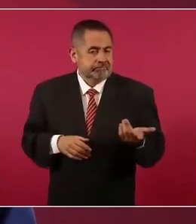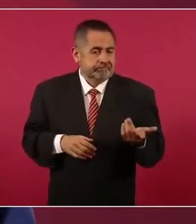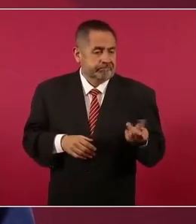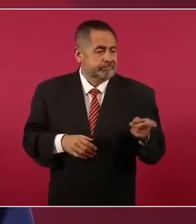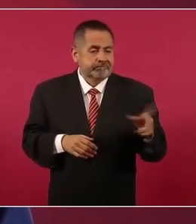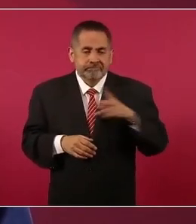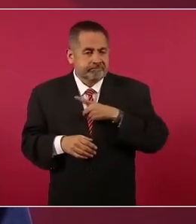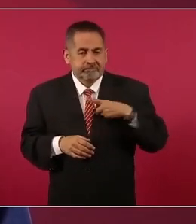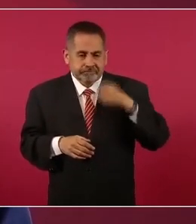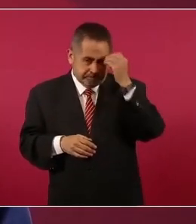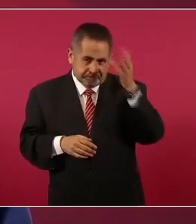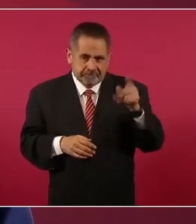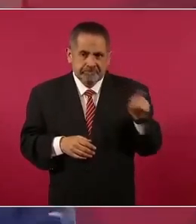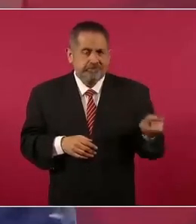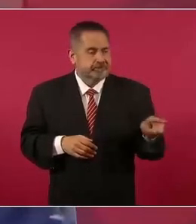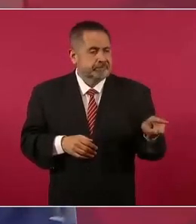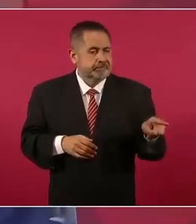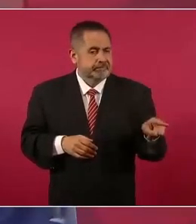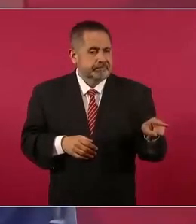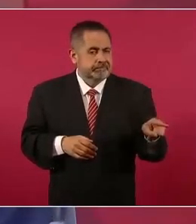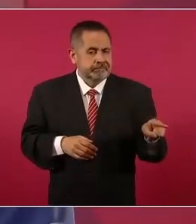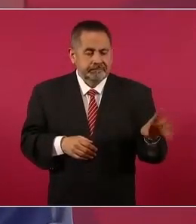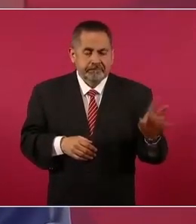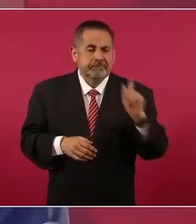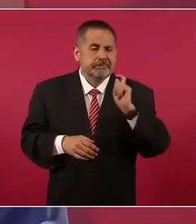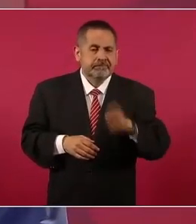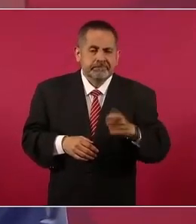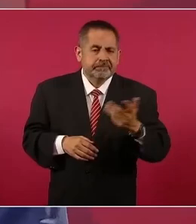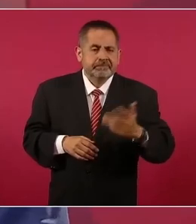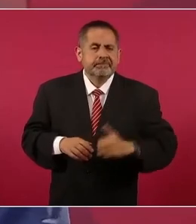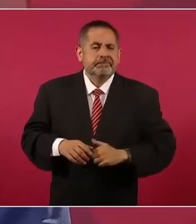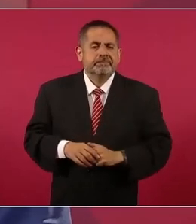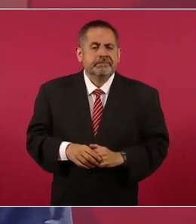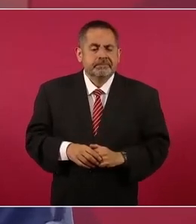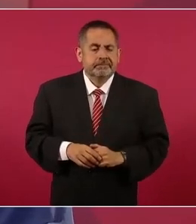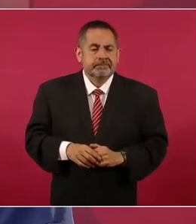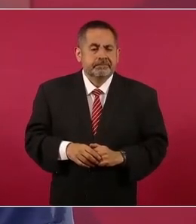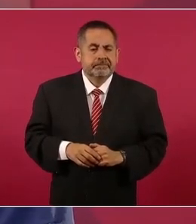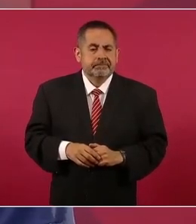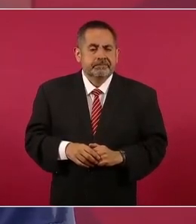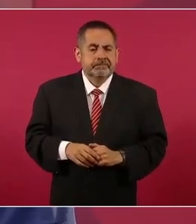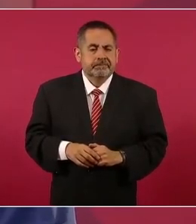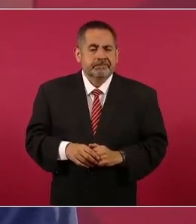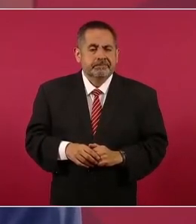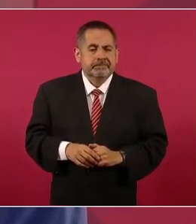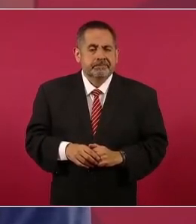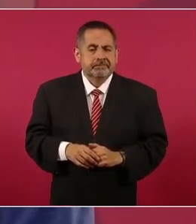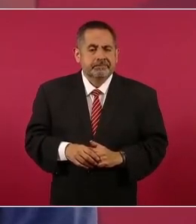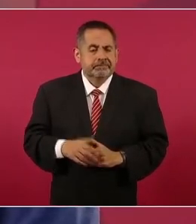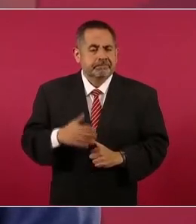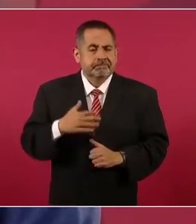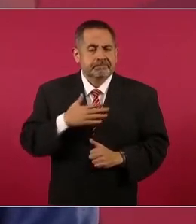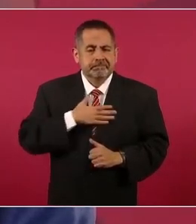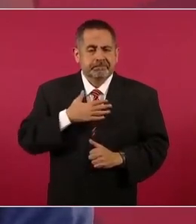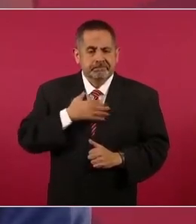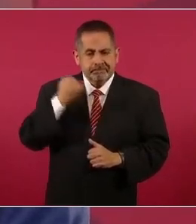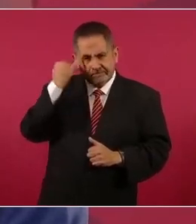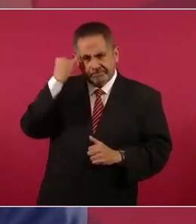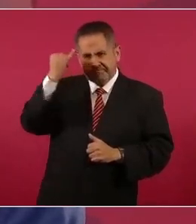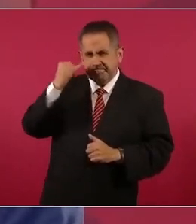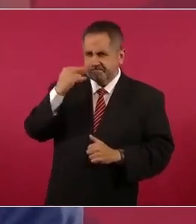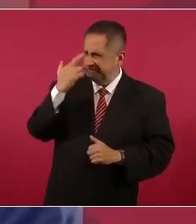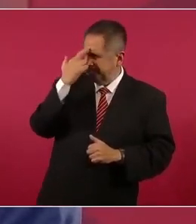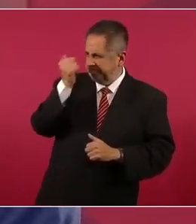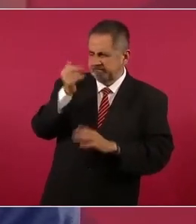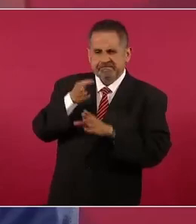de que nuestro criterio,